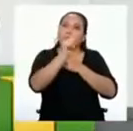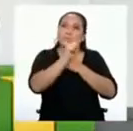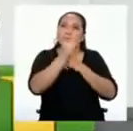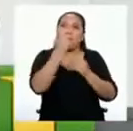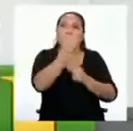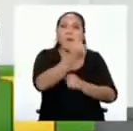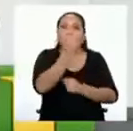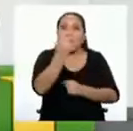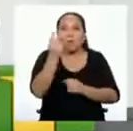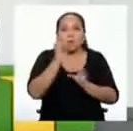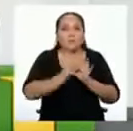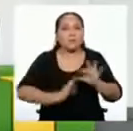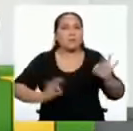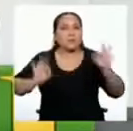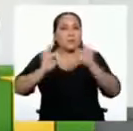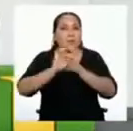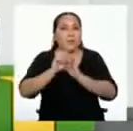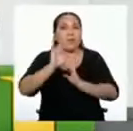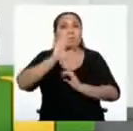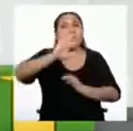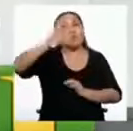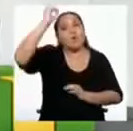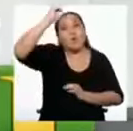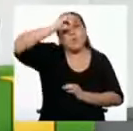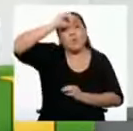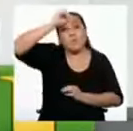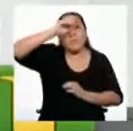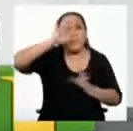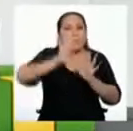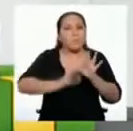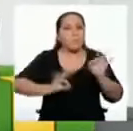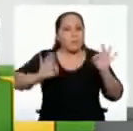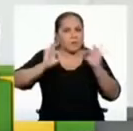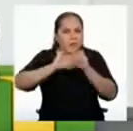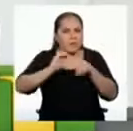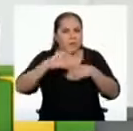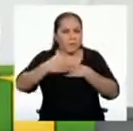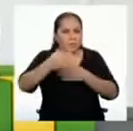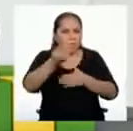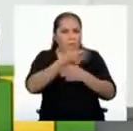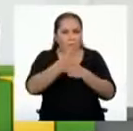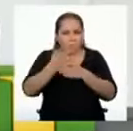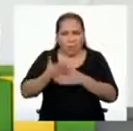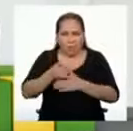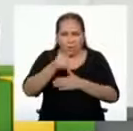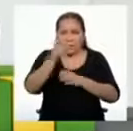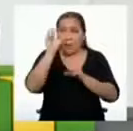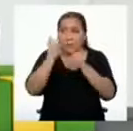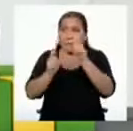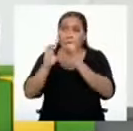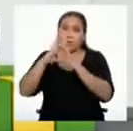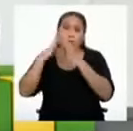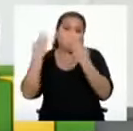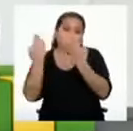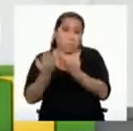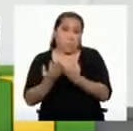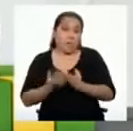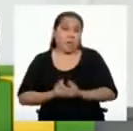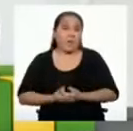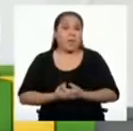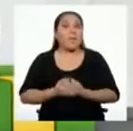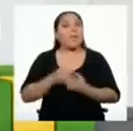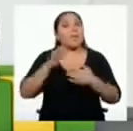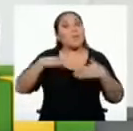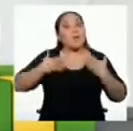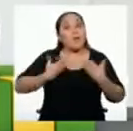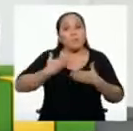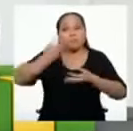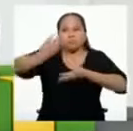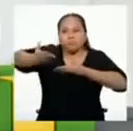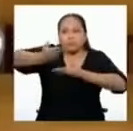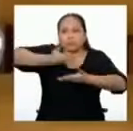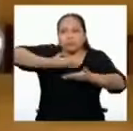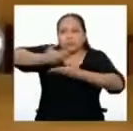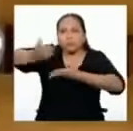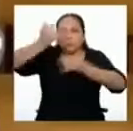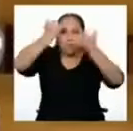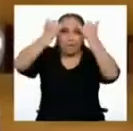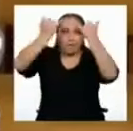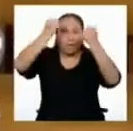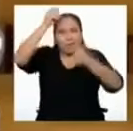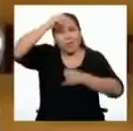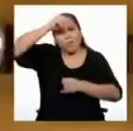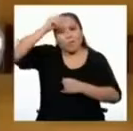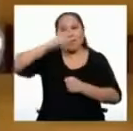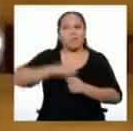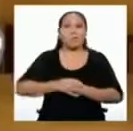olvides que tu opinión es muy importante. Si puedes, compártela luego con las personas que te acompañan en casa y así podremos intercambiar puntos de vista.